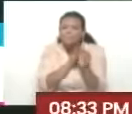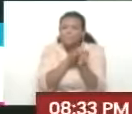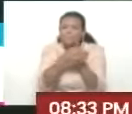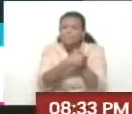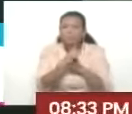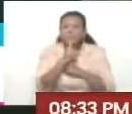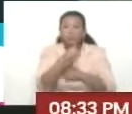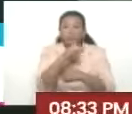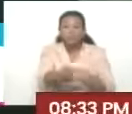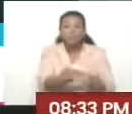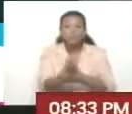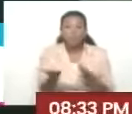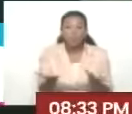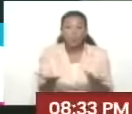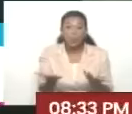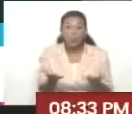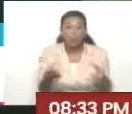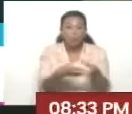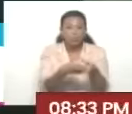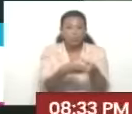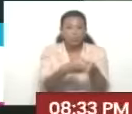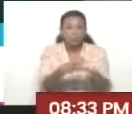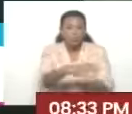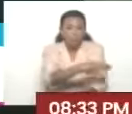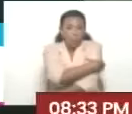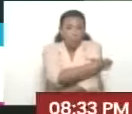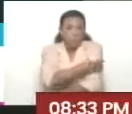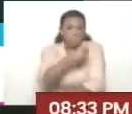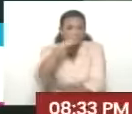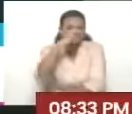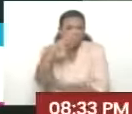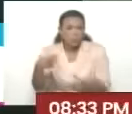Yo lo denuncié a los descuartizadores de los apellidos.